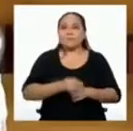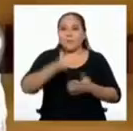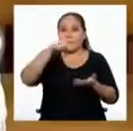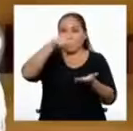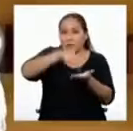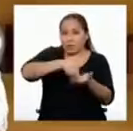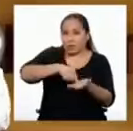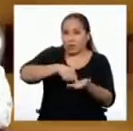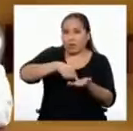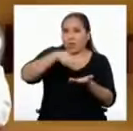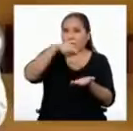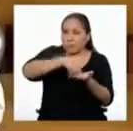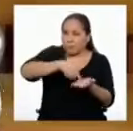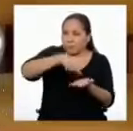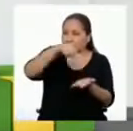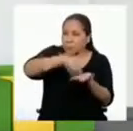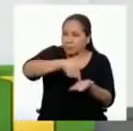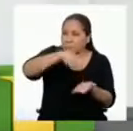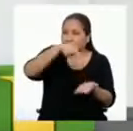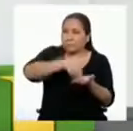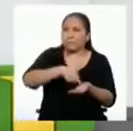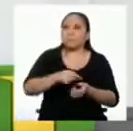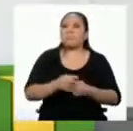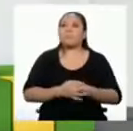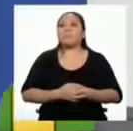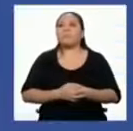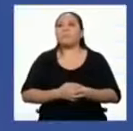el botón varias veces.